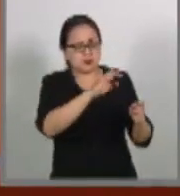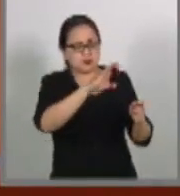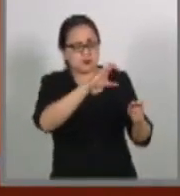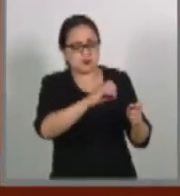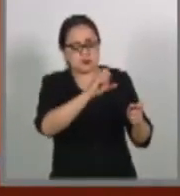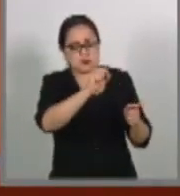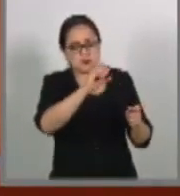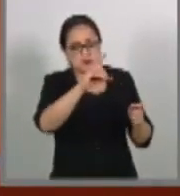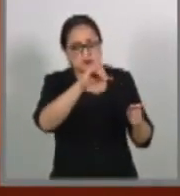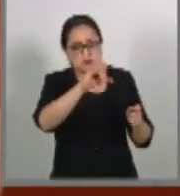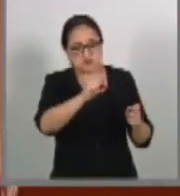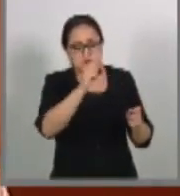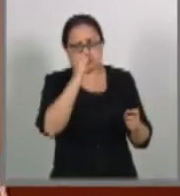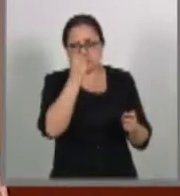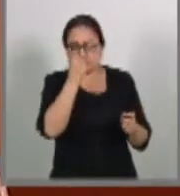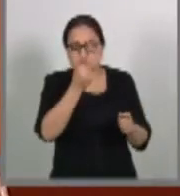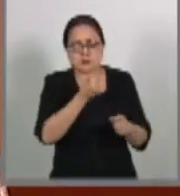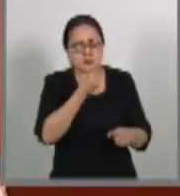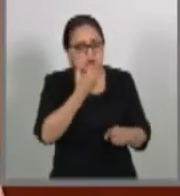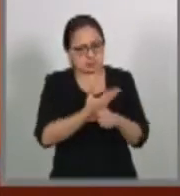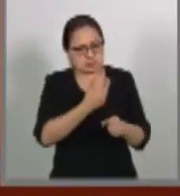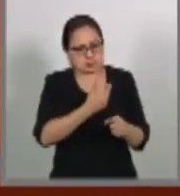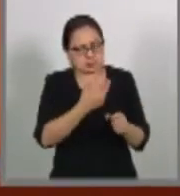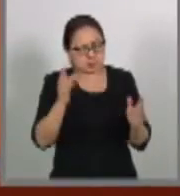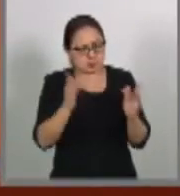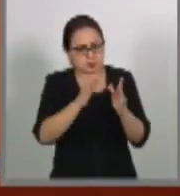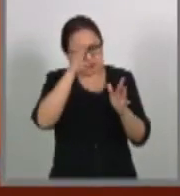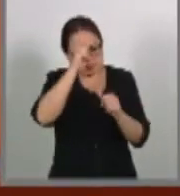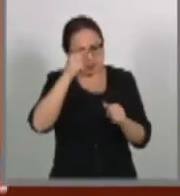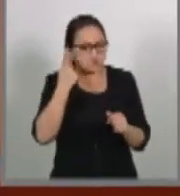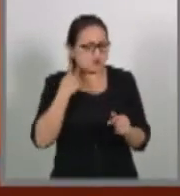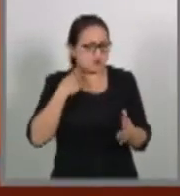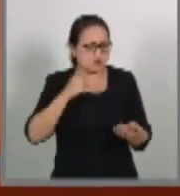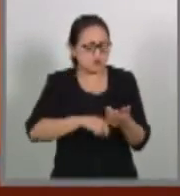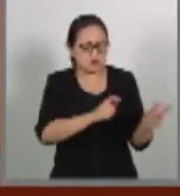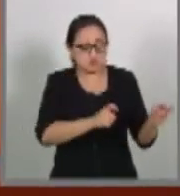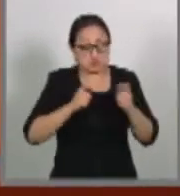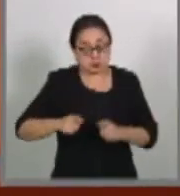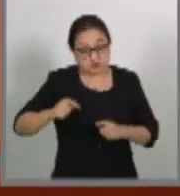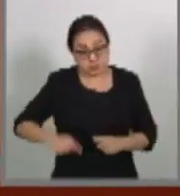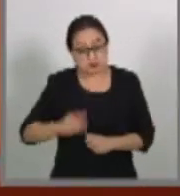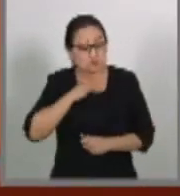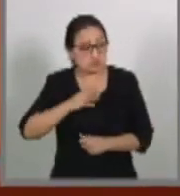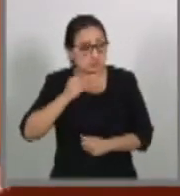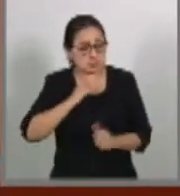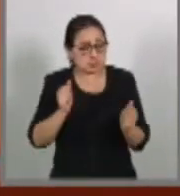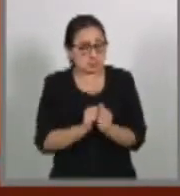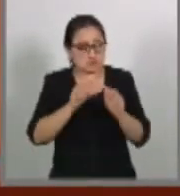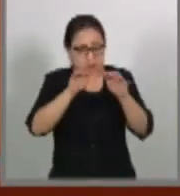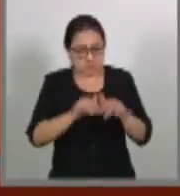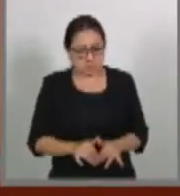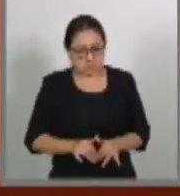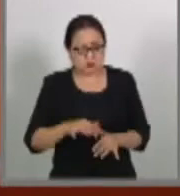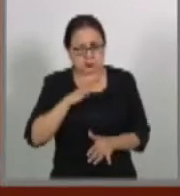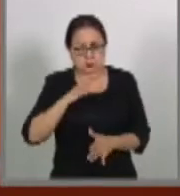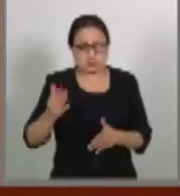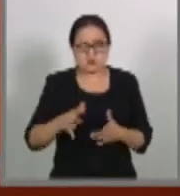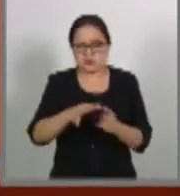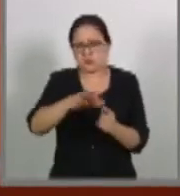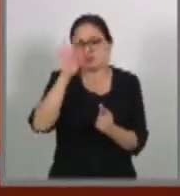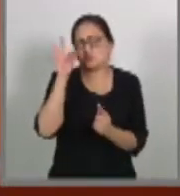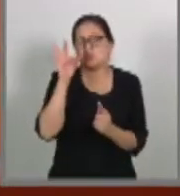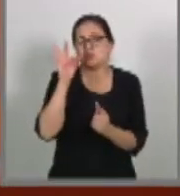Acero, subsecretario de enlace legislativo y acuerdos políticos a la Cámara de Senadores, mediante oficio la